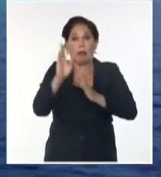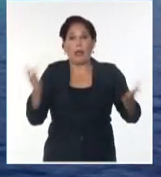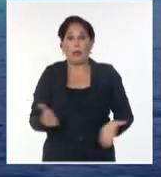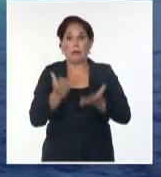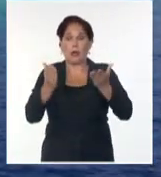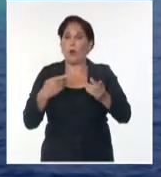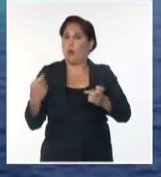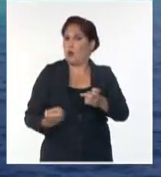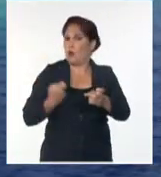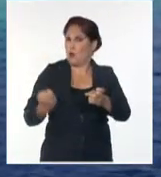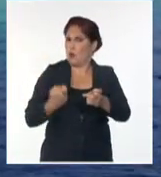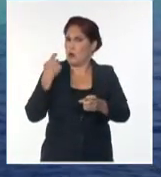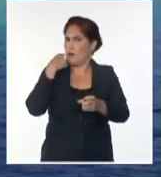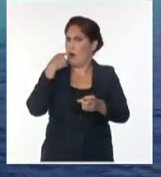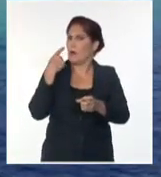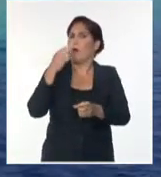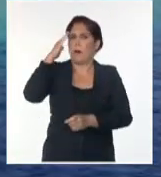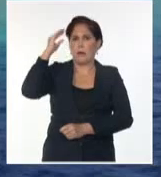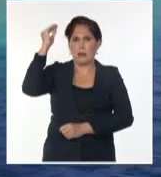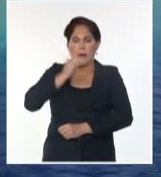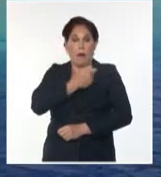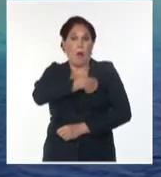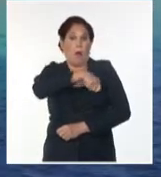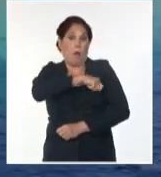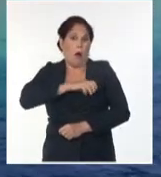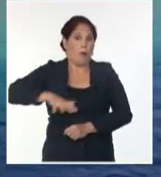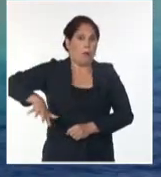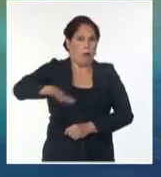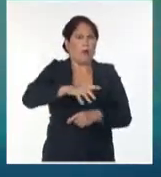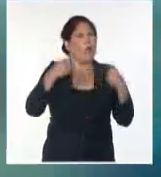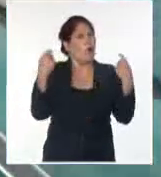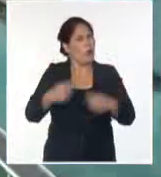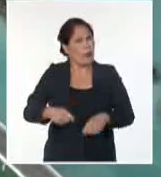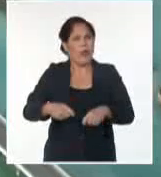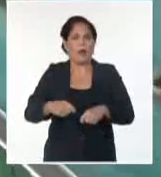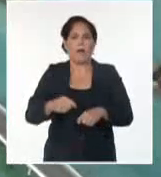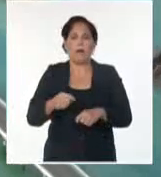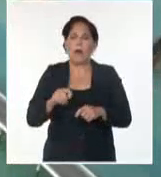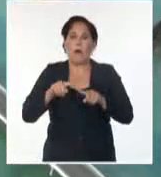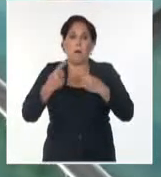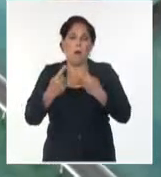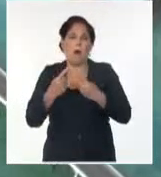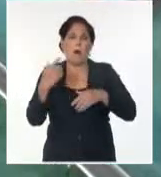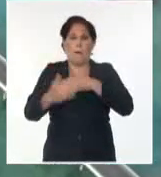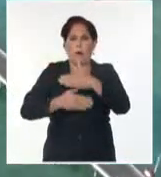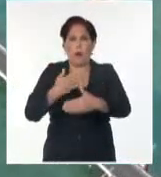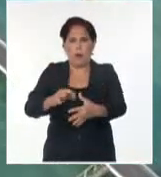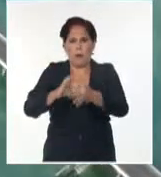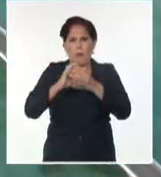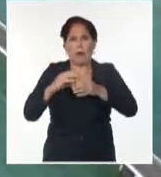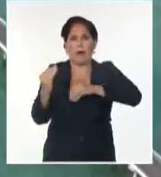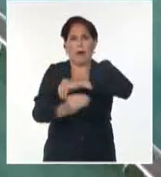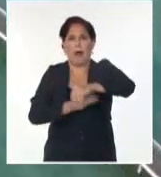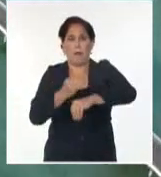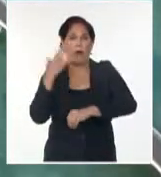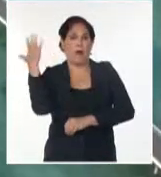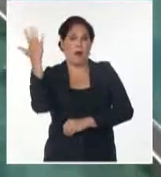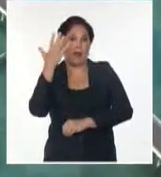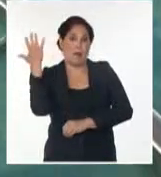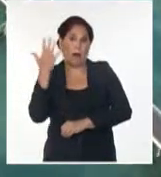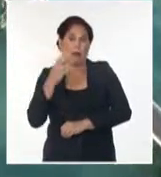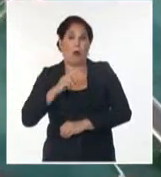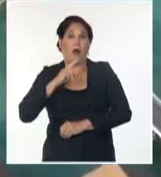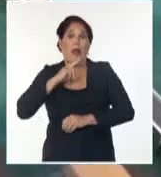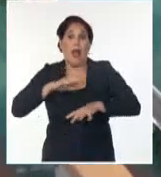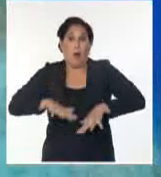batallado por años para concientizar a la comunidad internacional sobre la amenaza existencial que supone para ellos la crisis climática